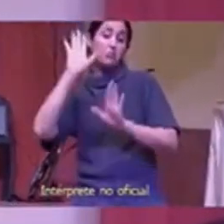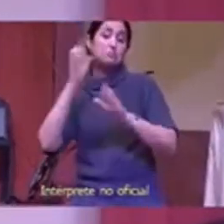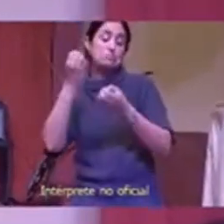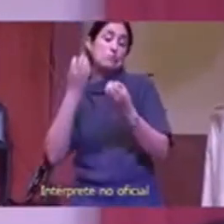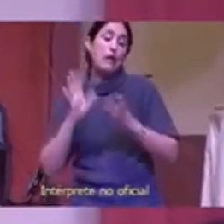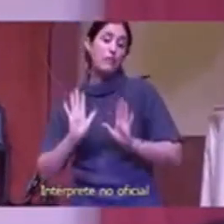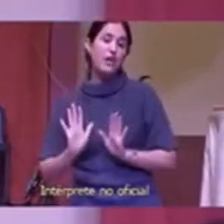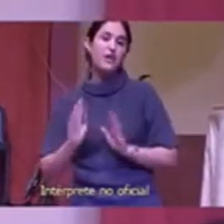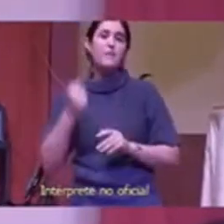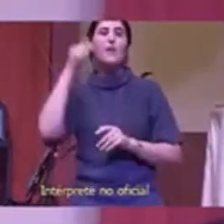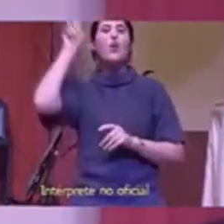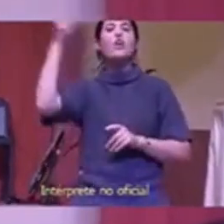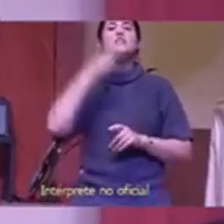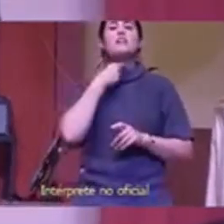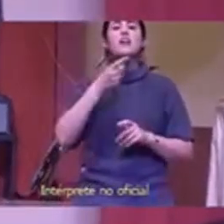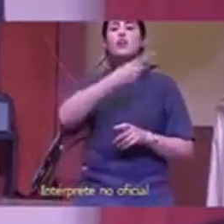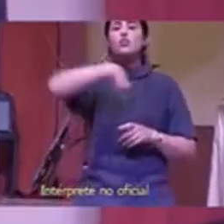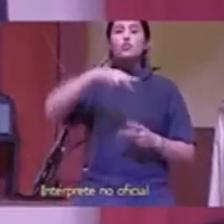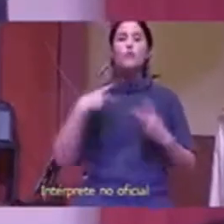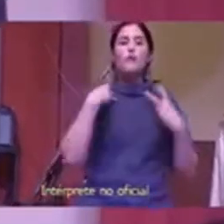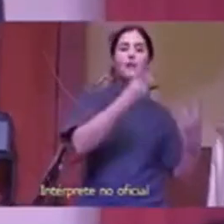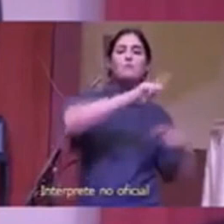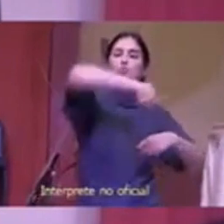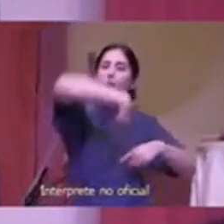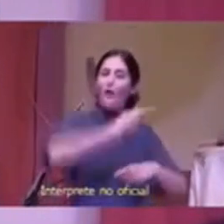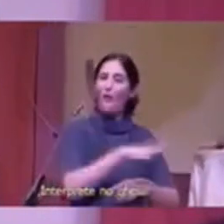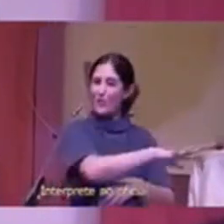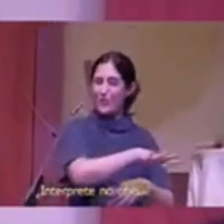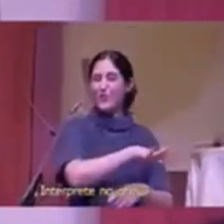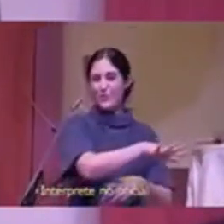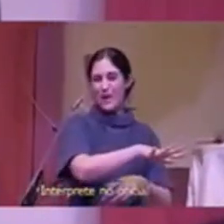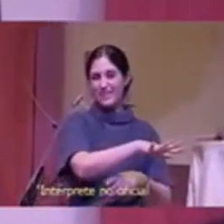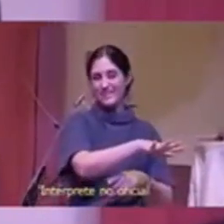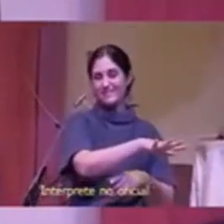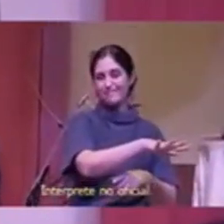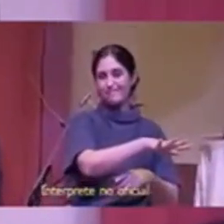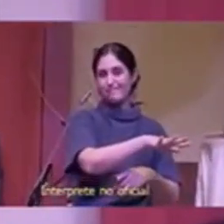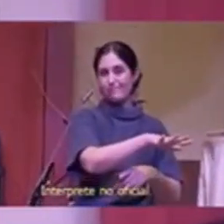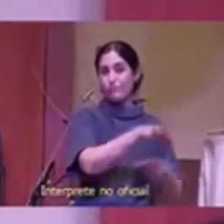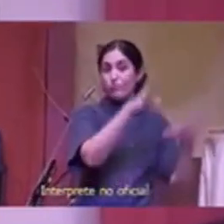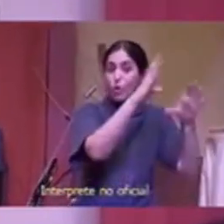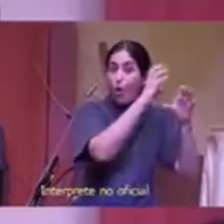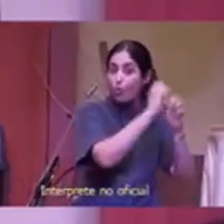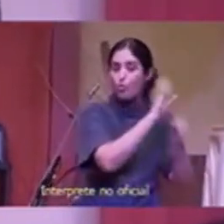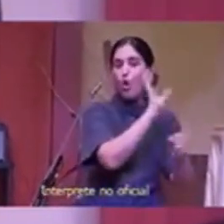pensarían estratégicamente en esos lugares oscuros si tienen los dones